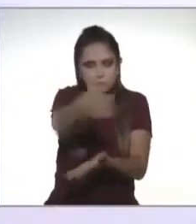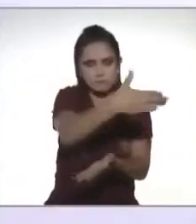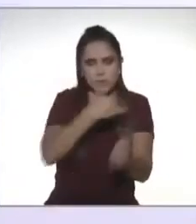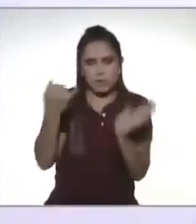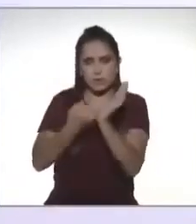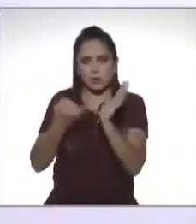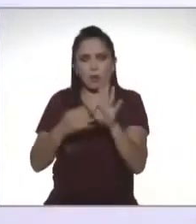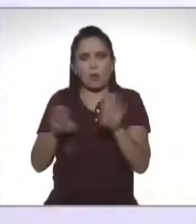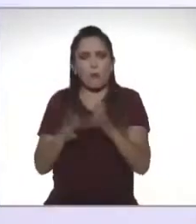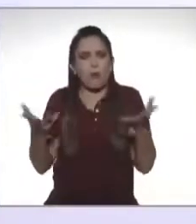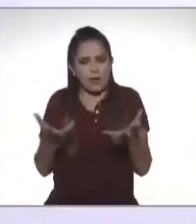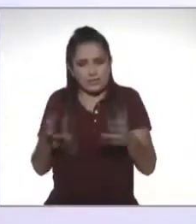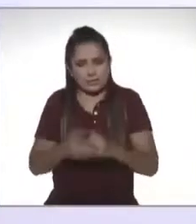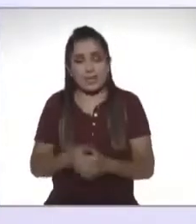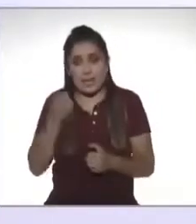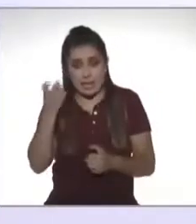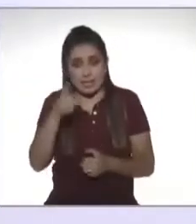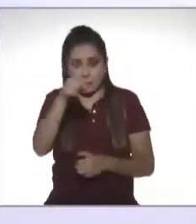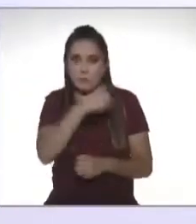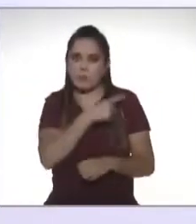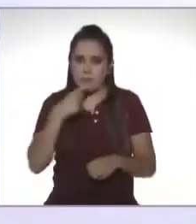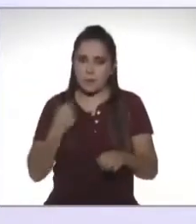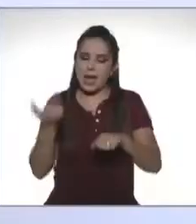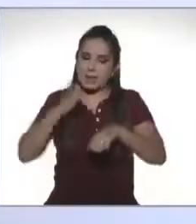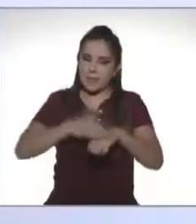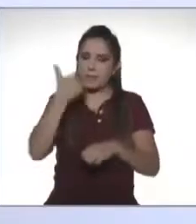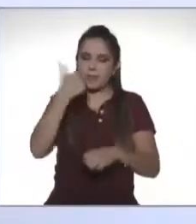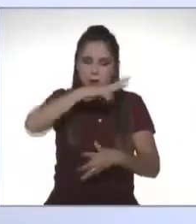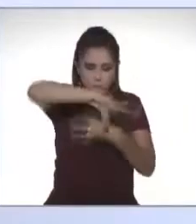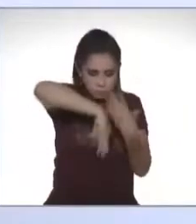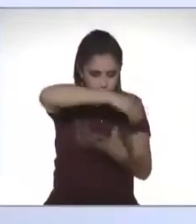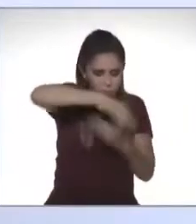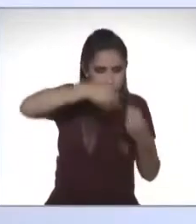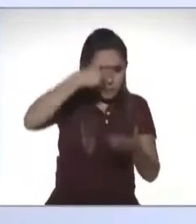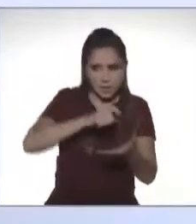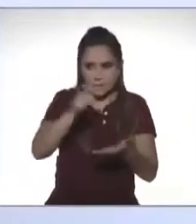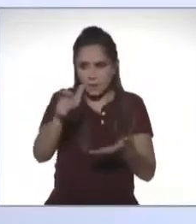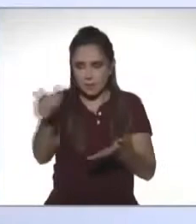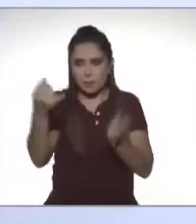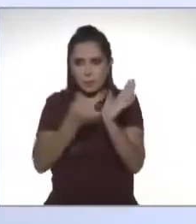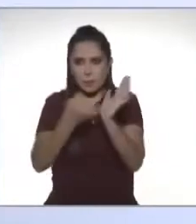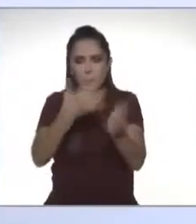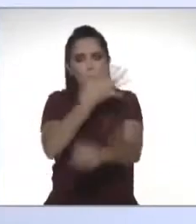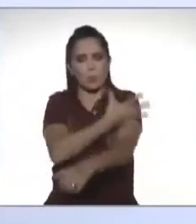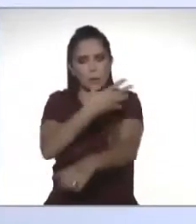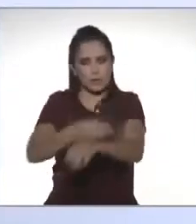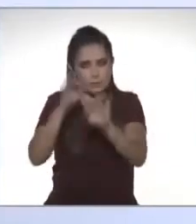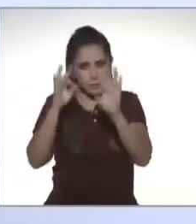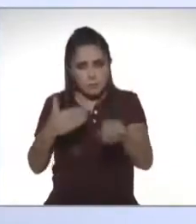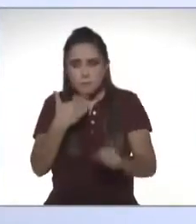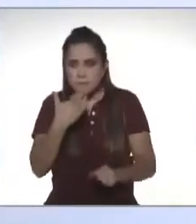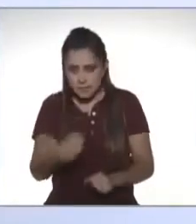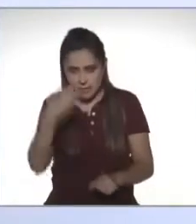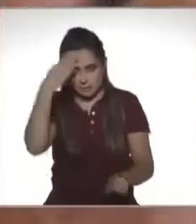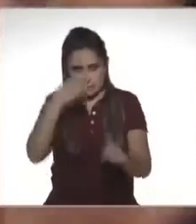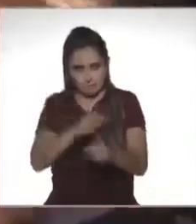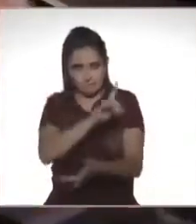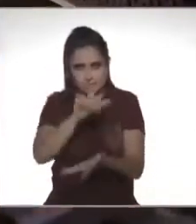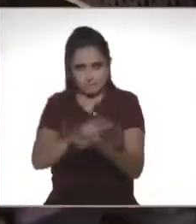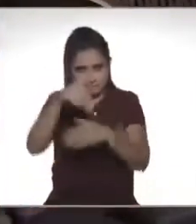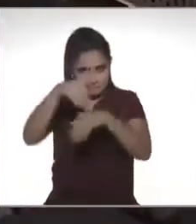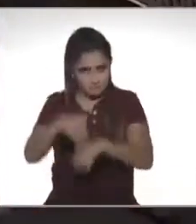manera podemos administrar mejor nuestras finanzas y conducirnos bajo la cultura de la legalidad,